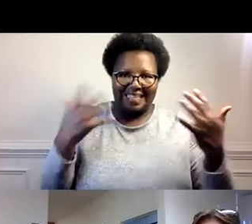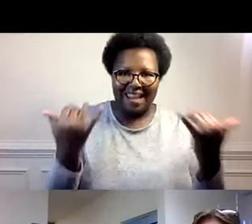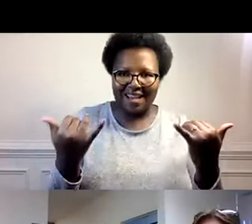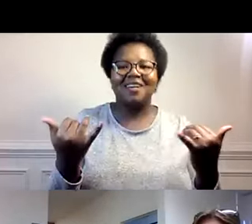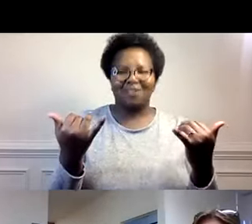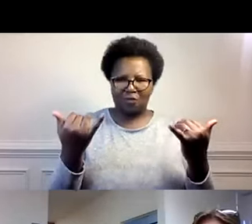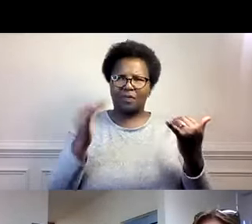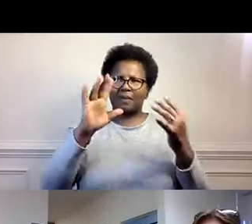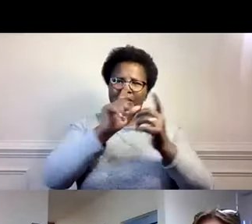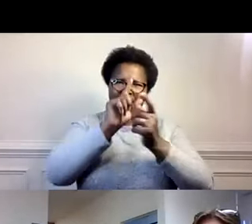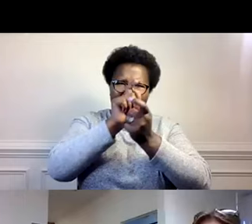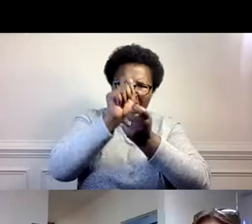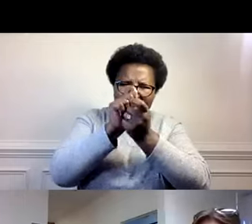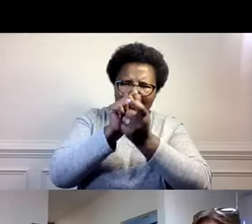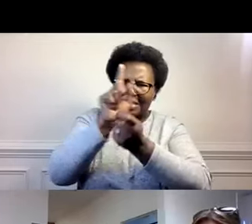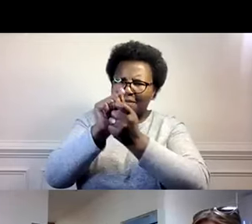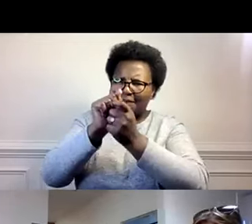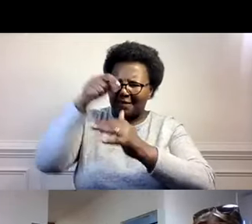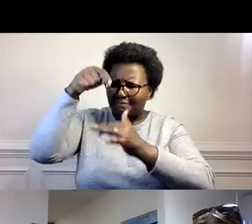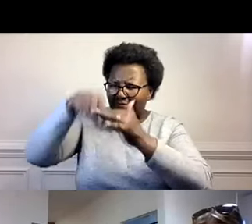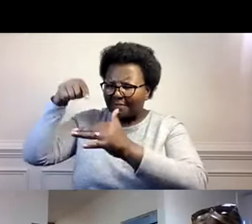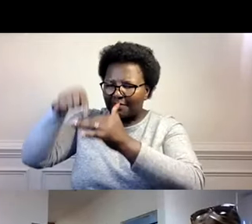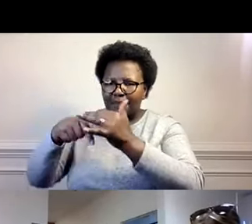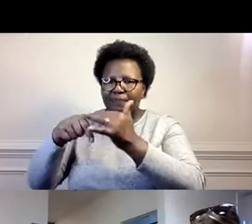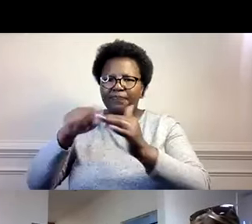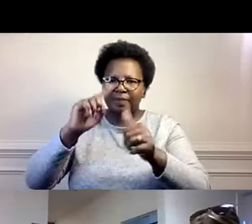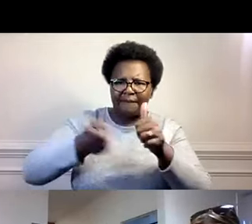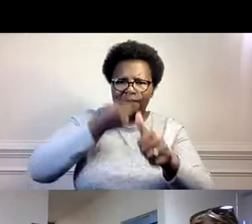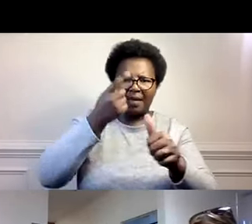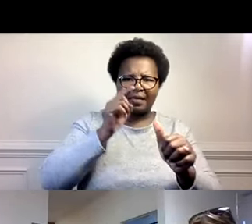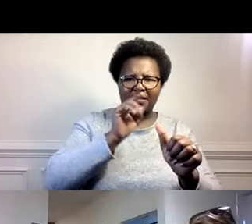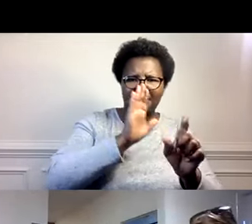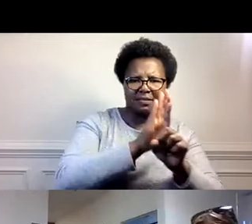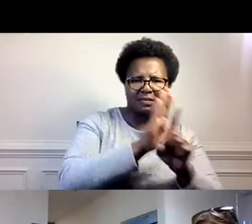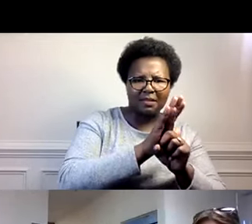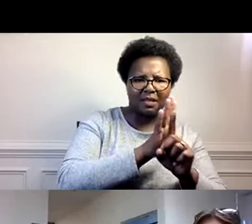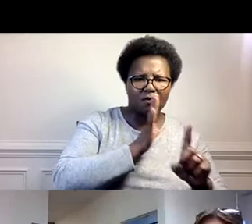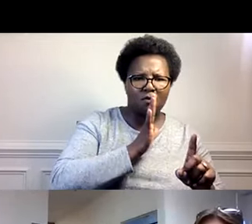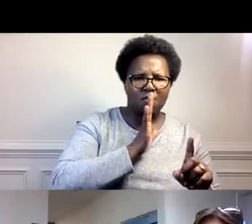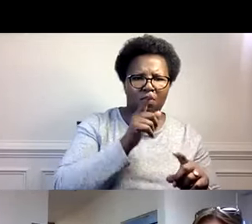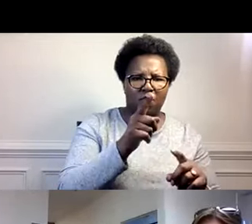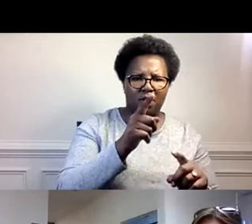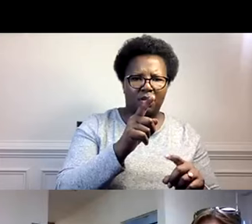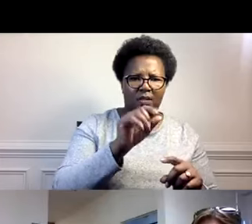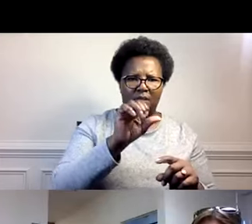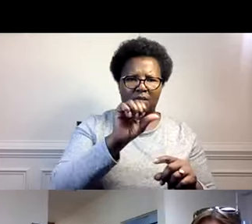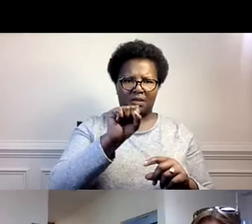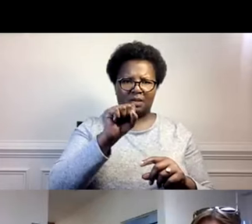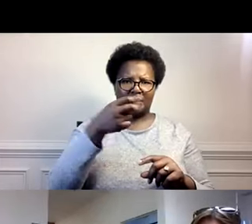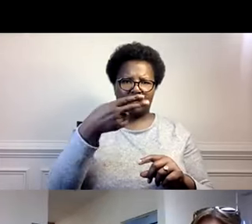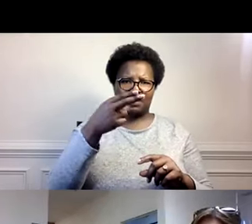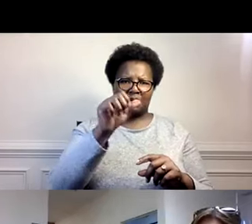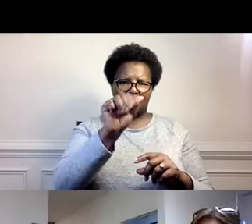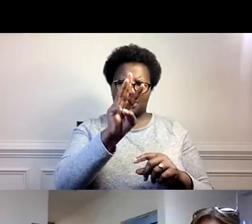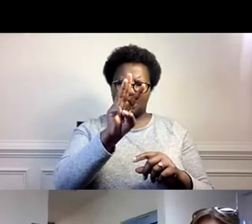Vamos a hablar un poquito más detalle. Vamos a regresar y hablar con Shauna. Y Shauna. Y para